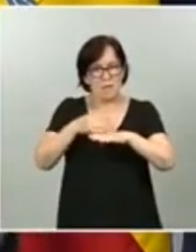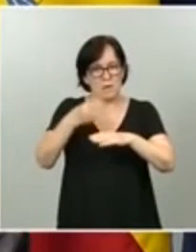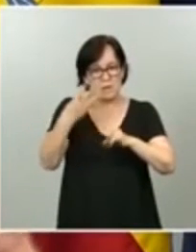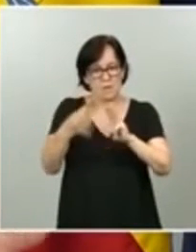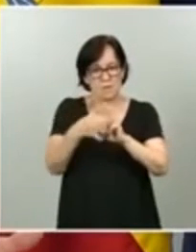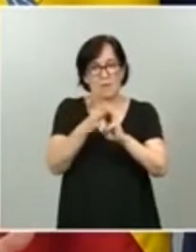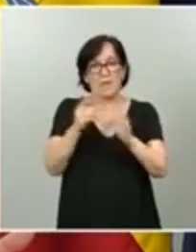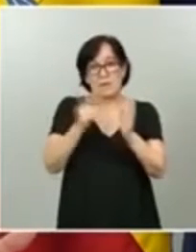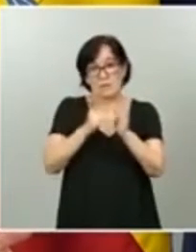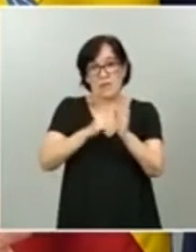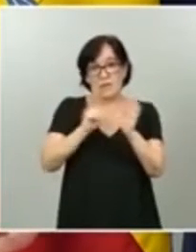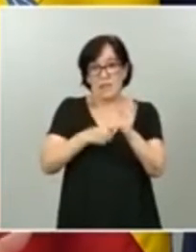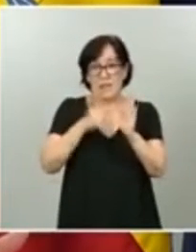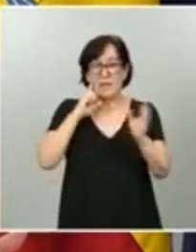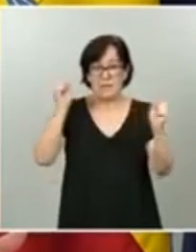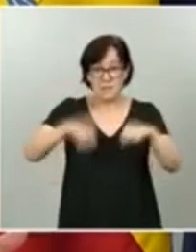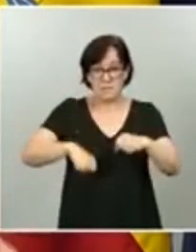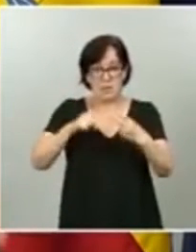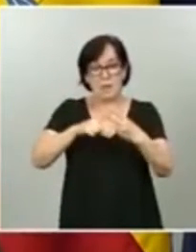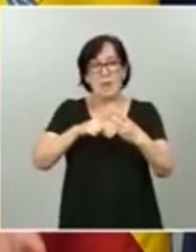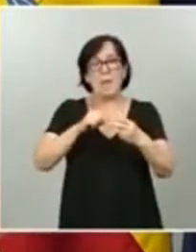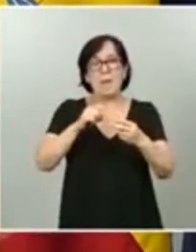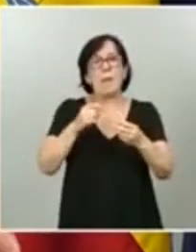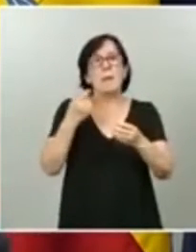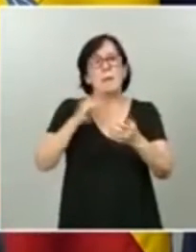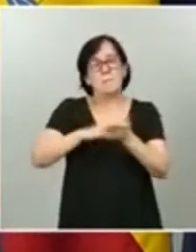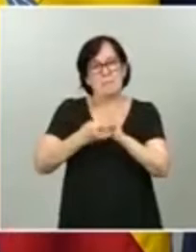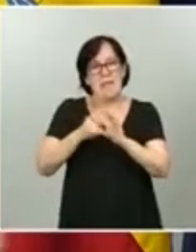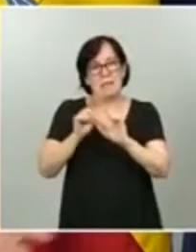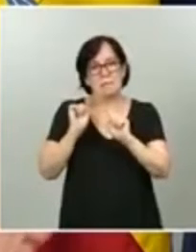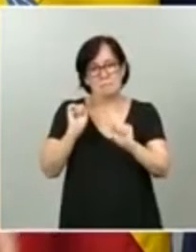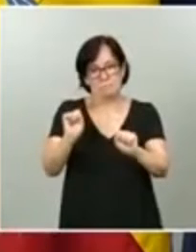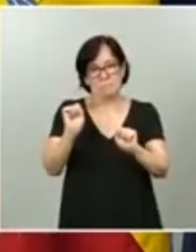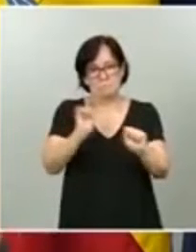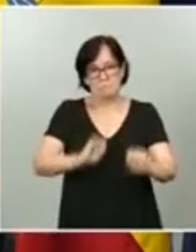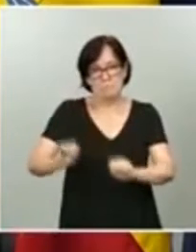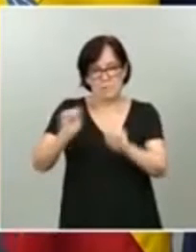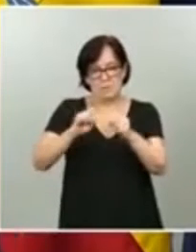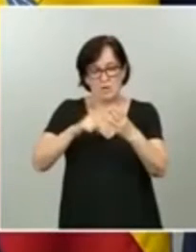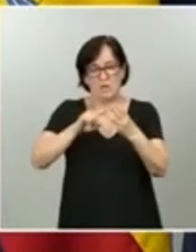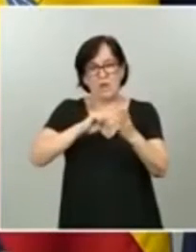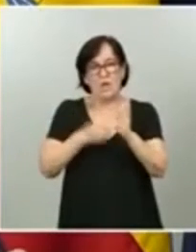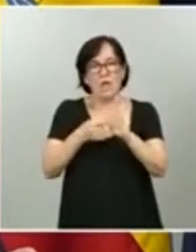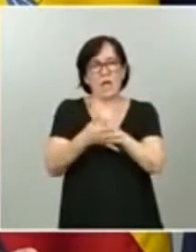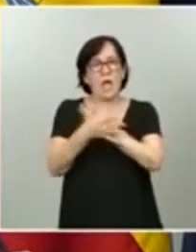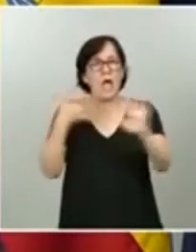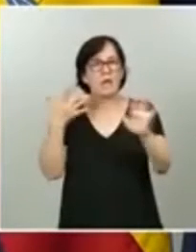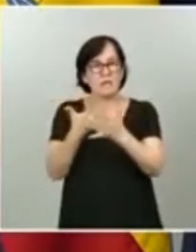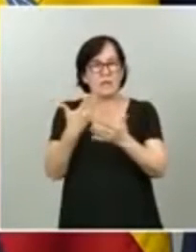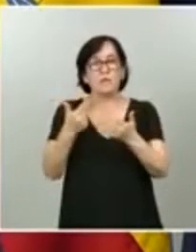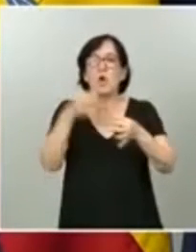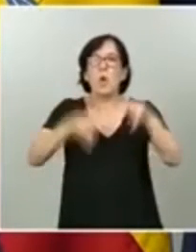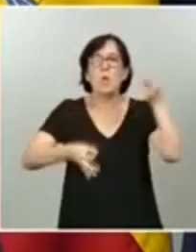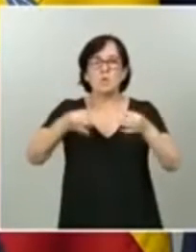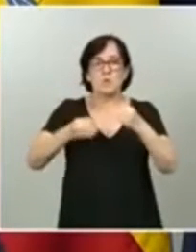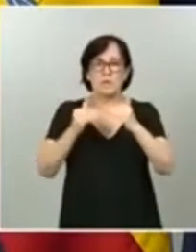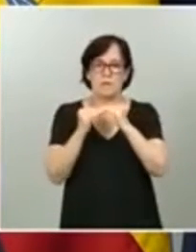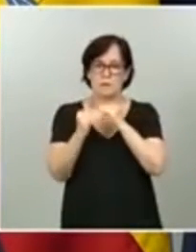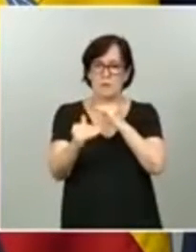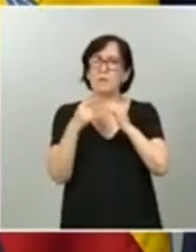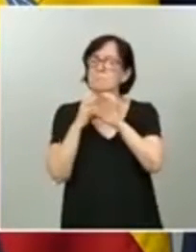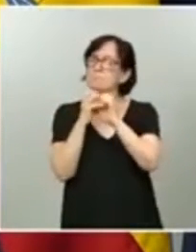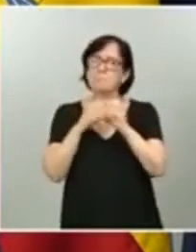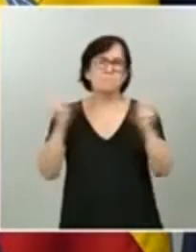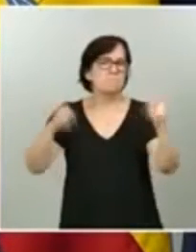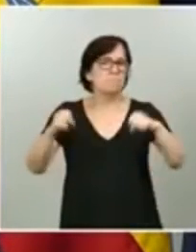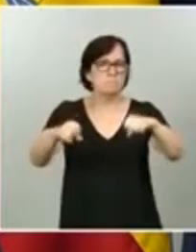de Ley que se aprobó, este plan de choque que ahora estamos presentando y una ley de agilización de justicia sostenible que está tremendamente consensuada con